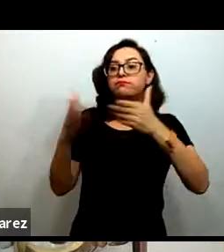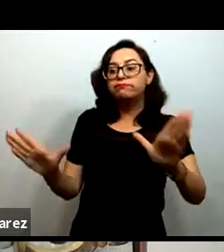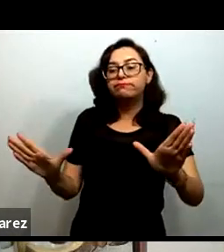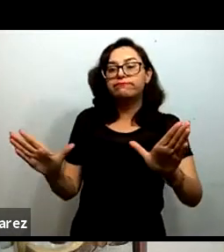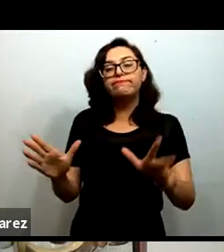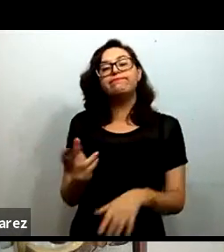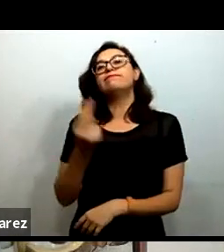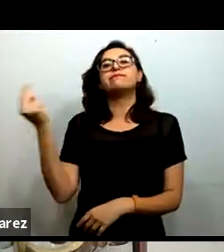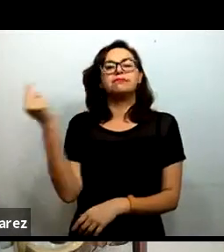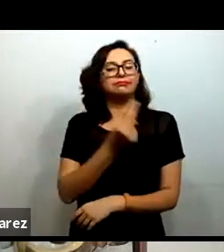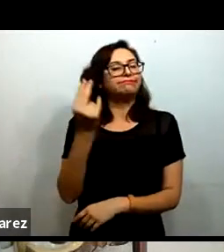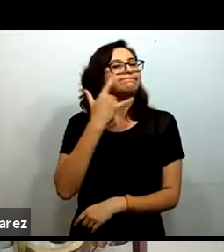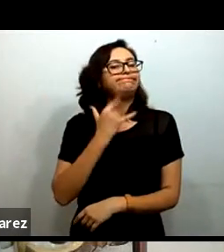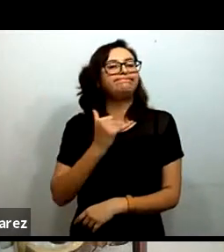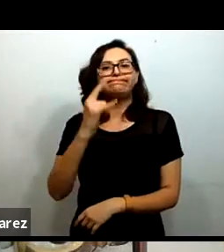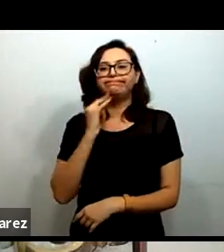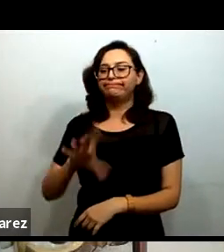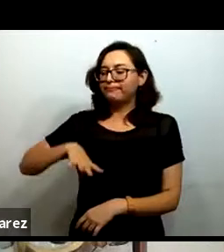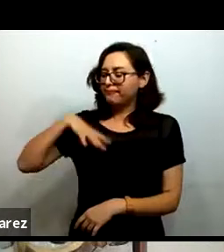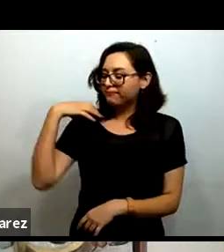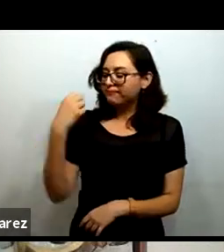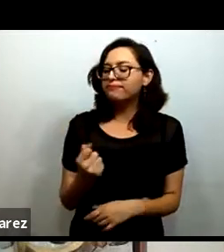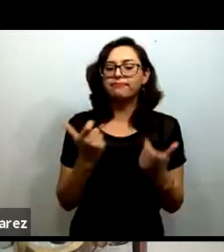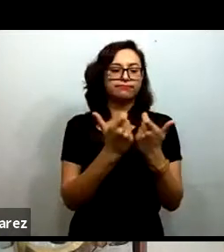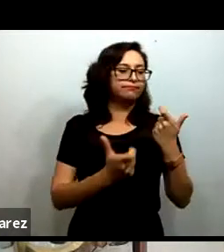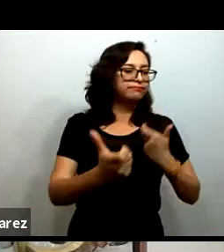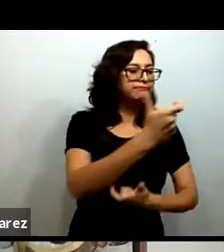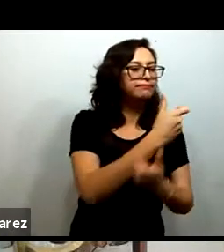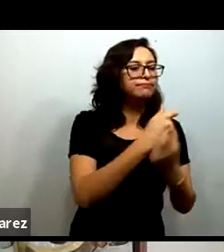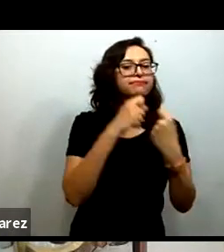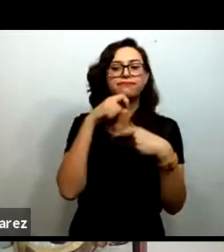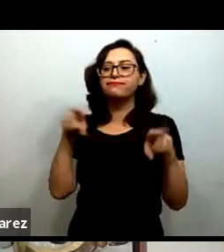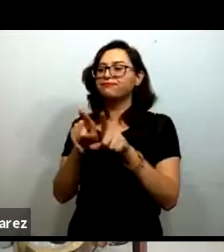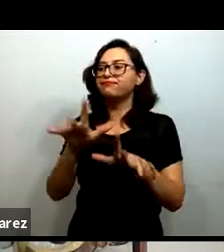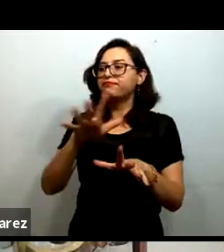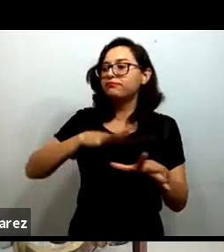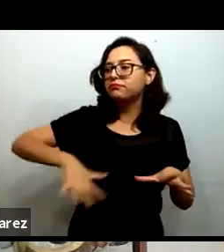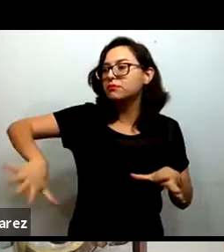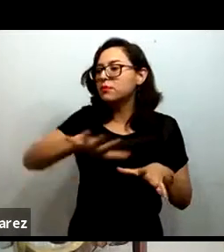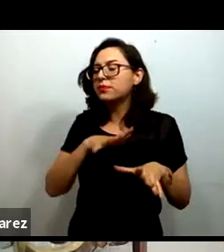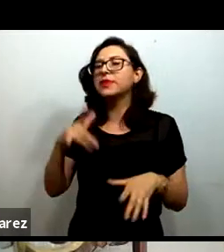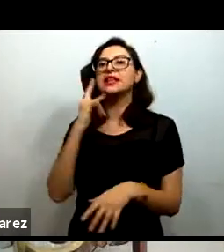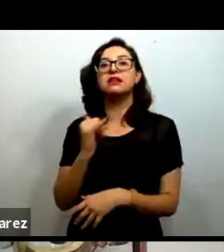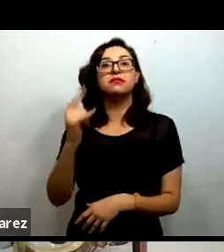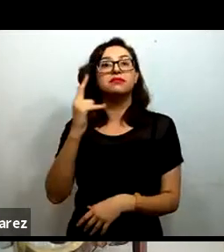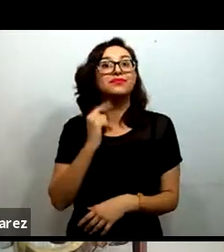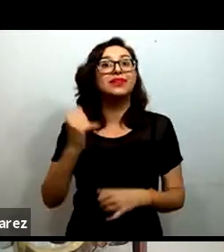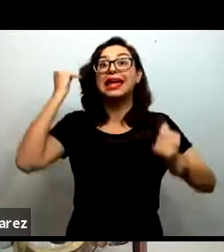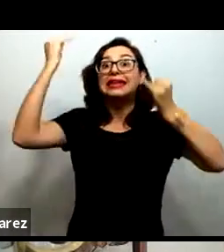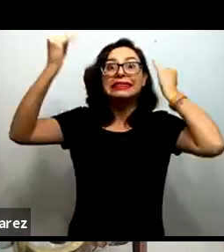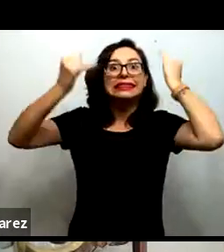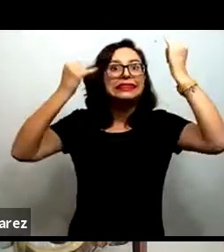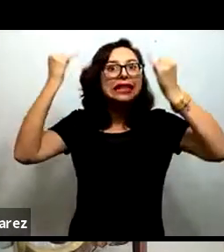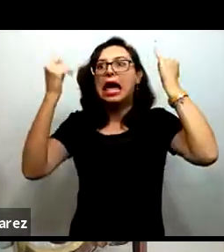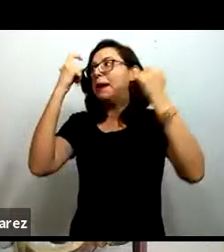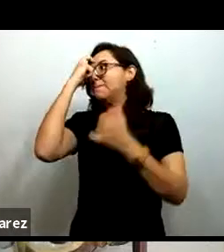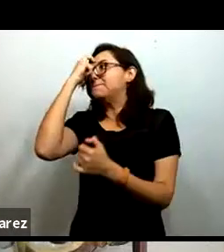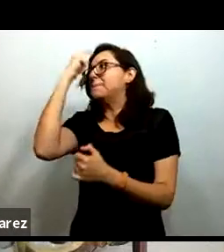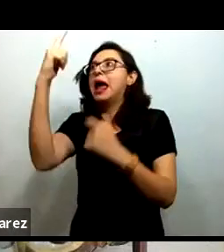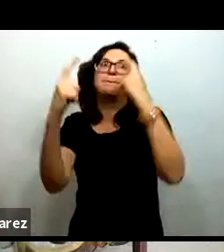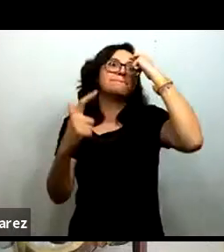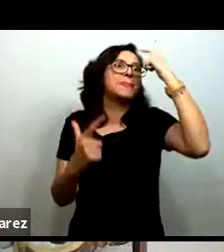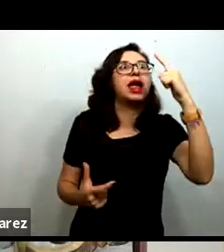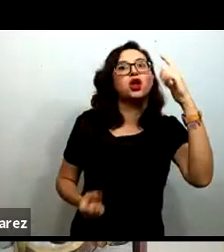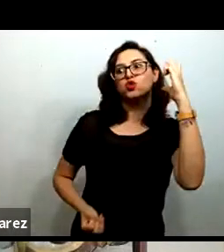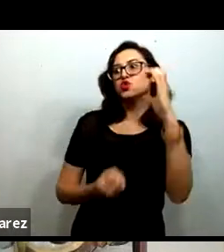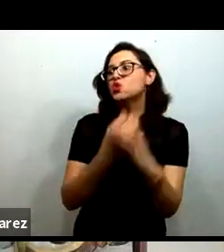financiero ciclópico de la sociedad y también de mucha creatividad, innovación y el desarrollo